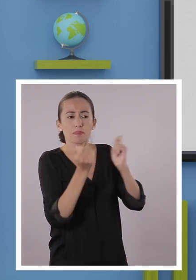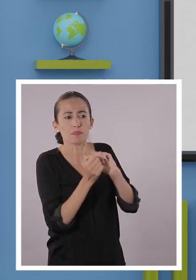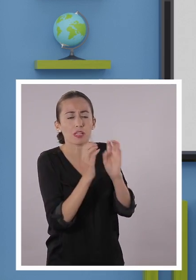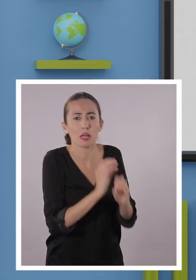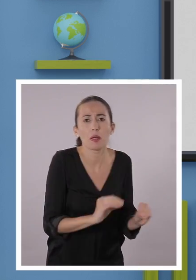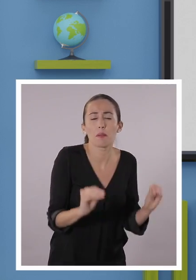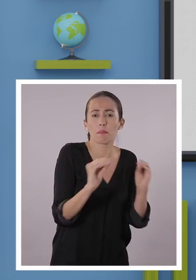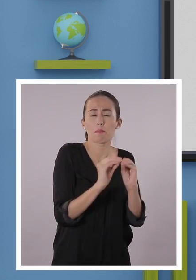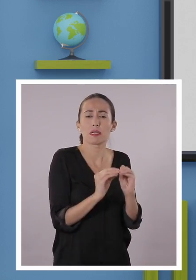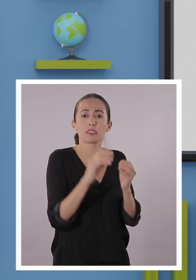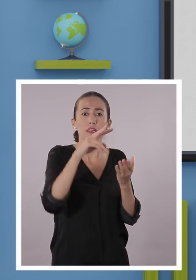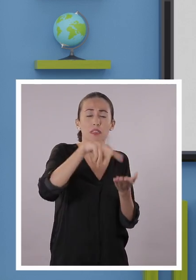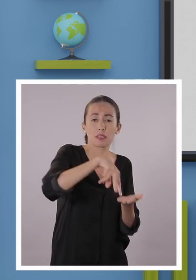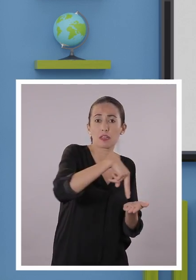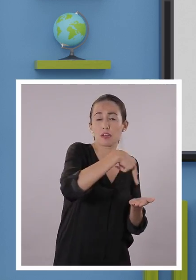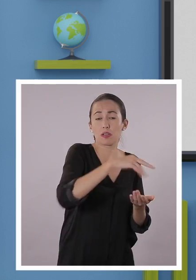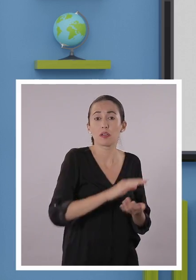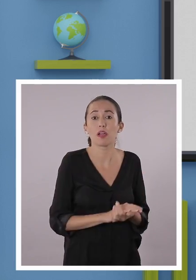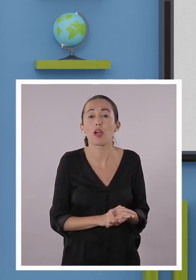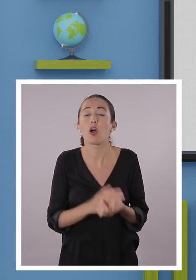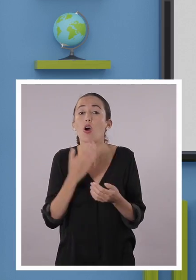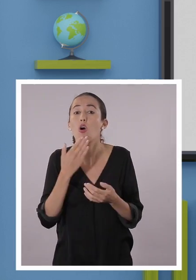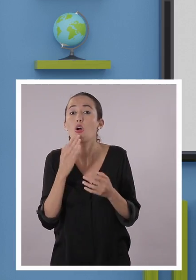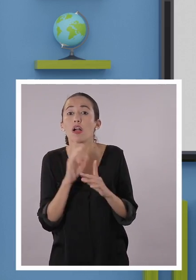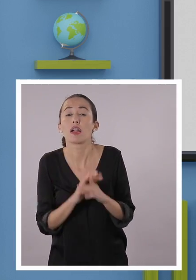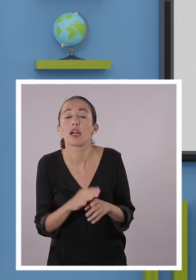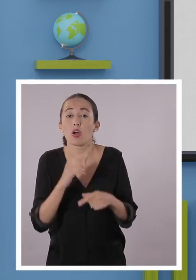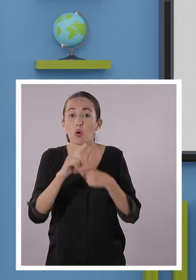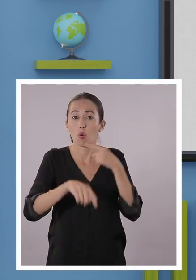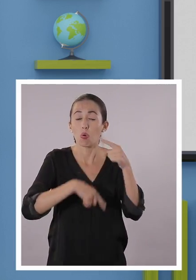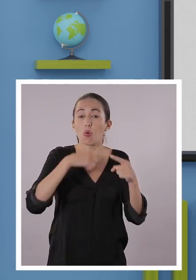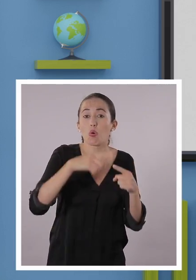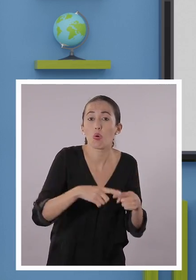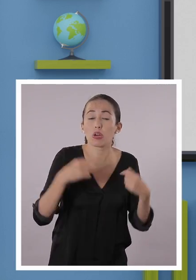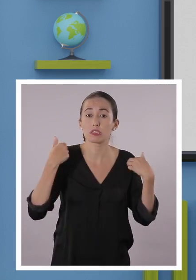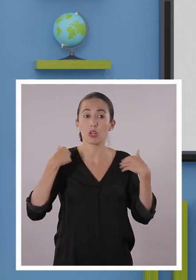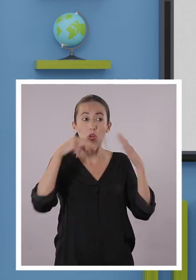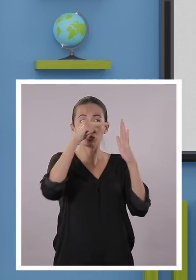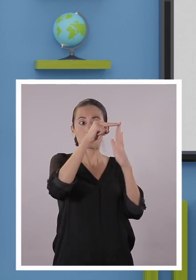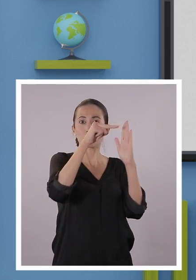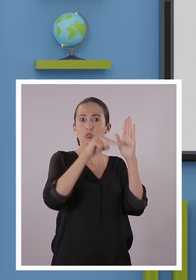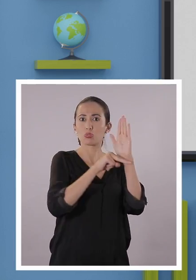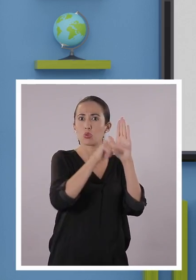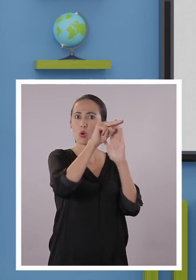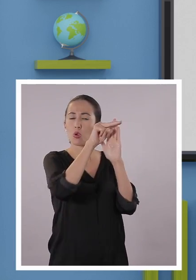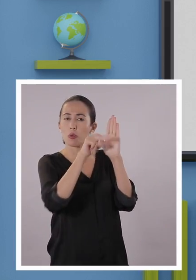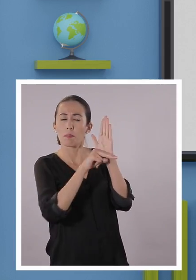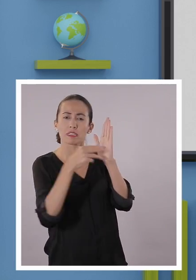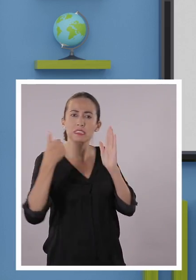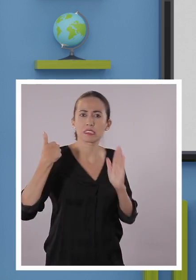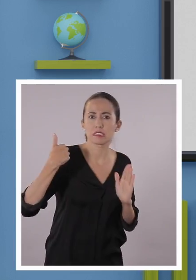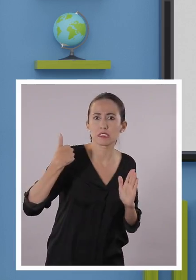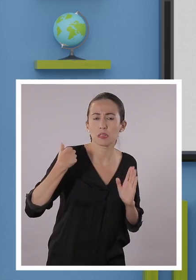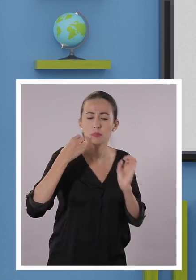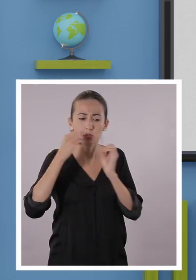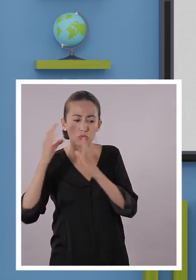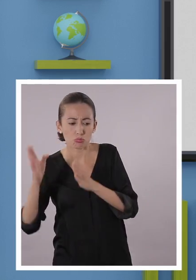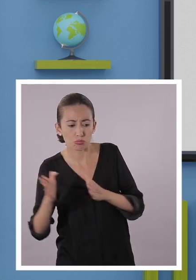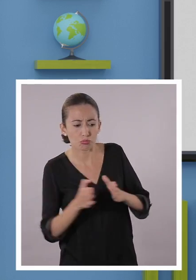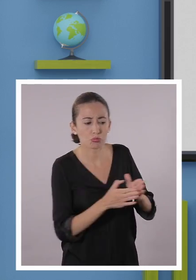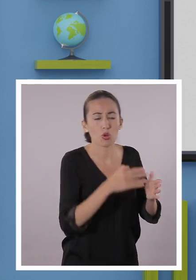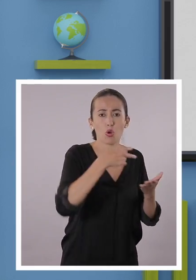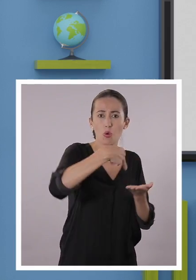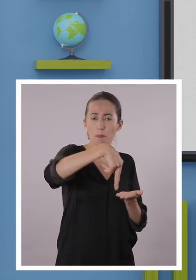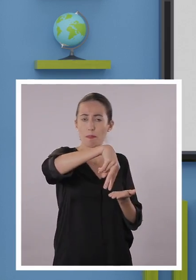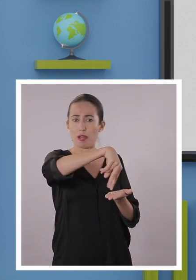color y hacerle bailable, justamente. El minueto, un dato curioso, existían normas específicas y muy estrictas